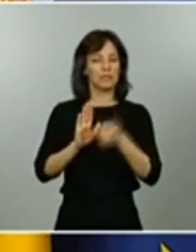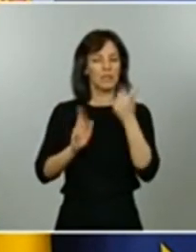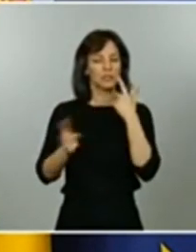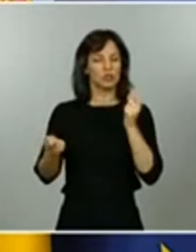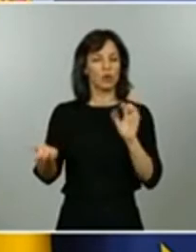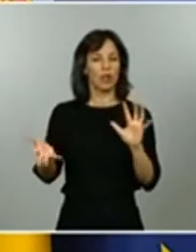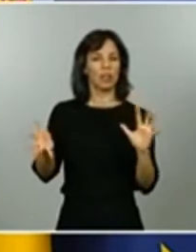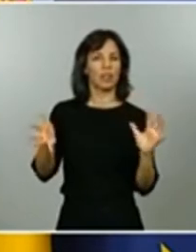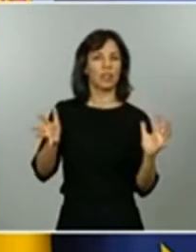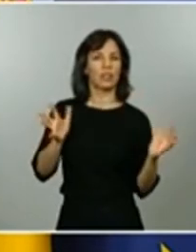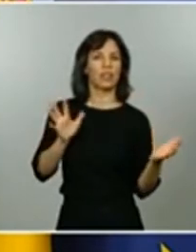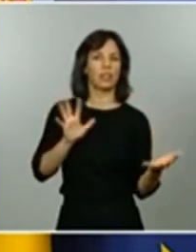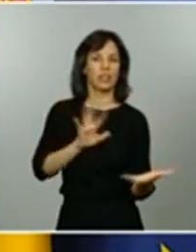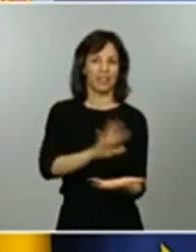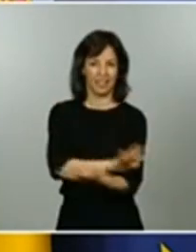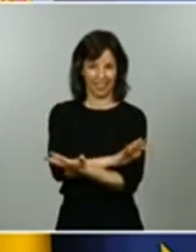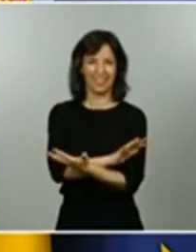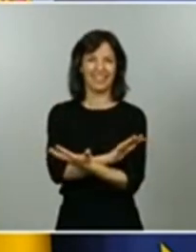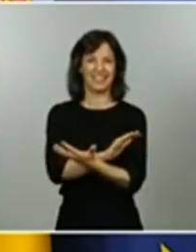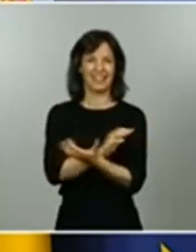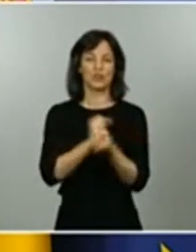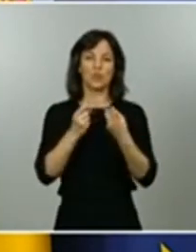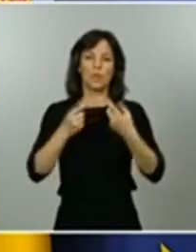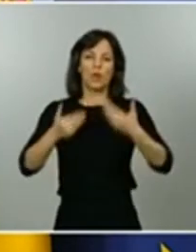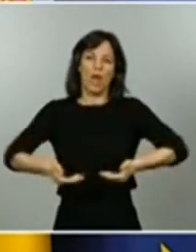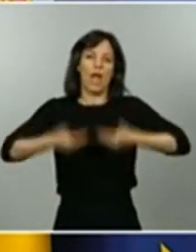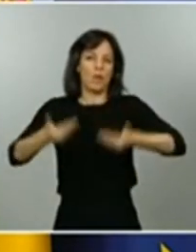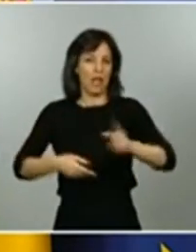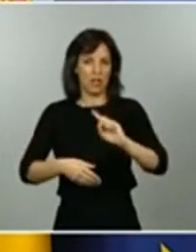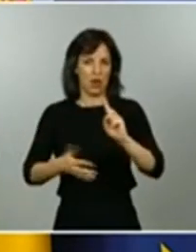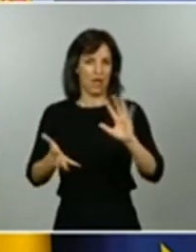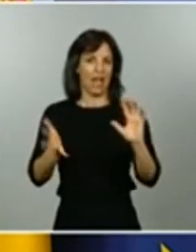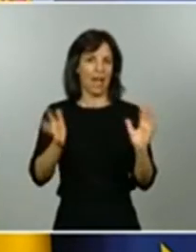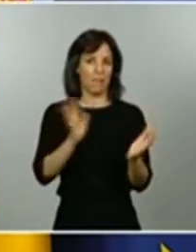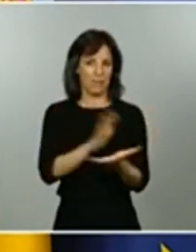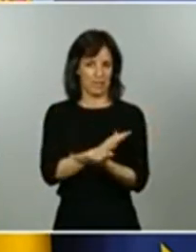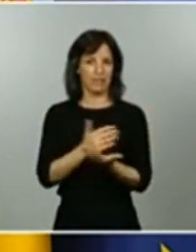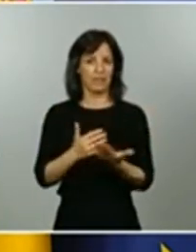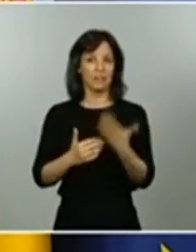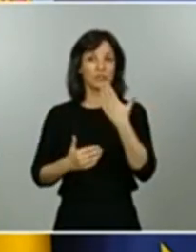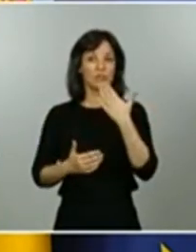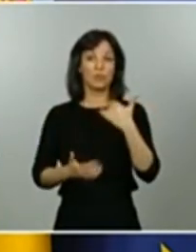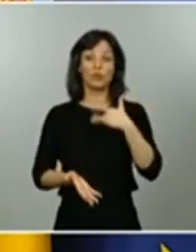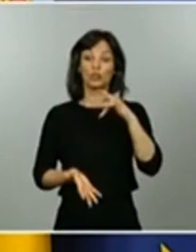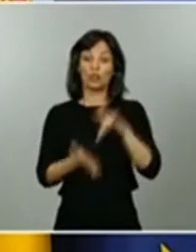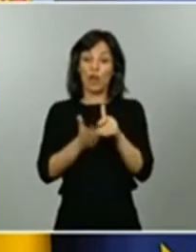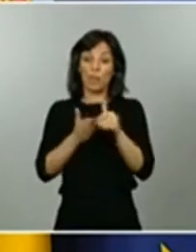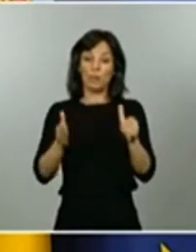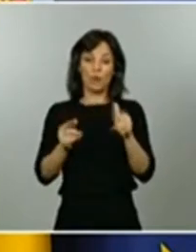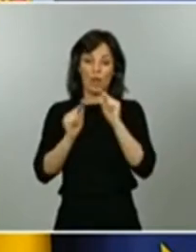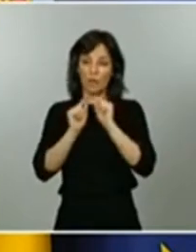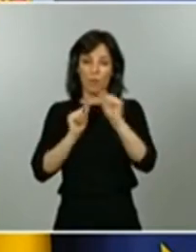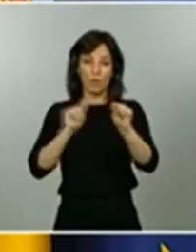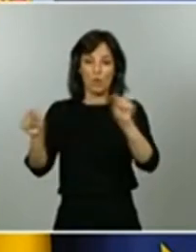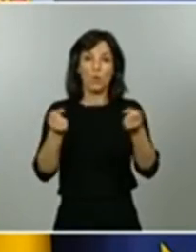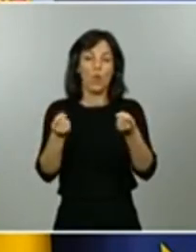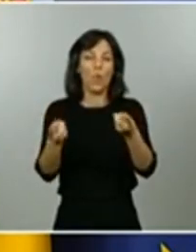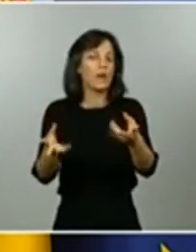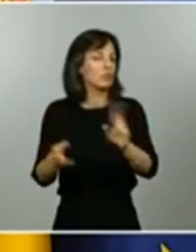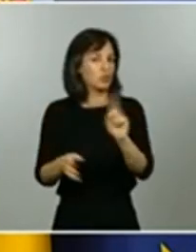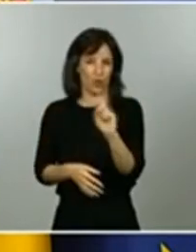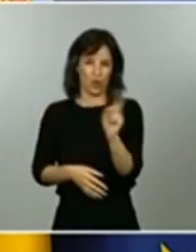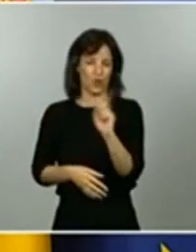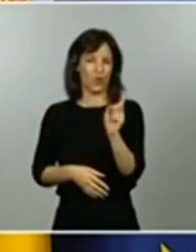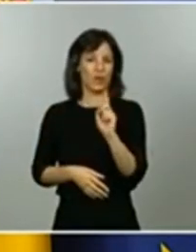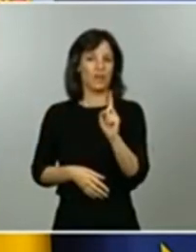y por lo tanto lo que tenemos que valorar no es el número de reproducción en el momento de partida, sino toda la función que nos indica cómo ha ido